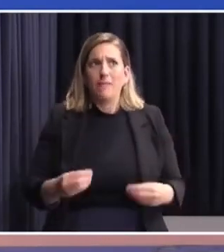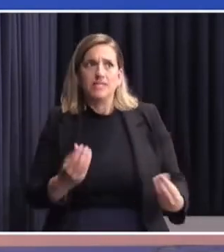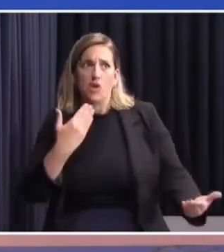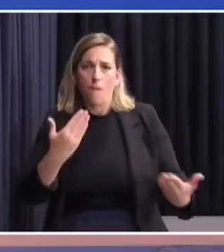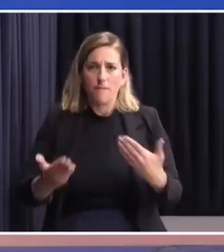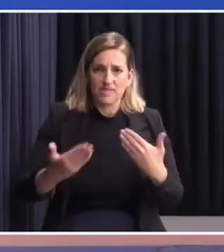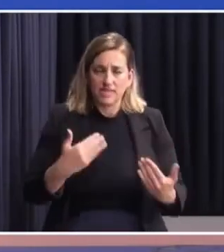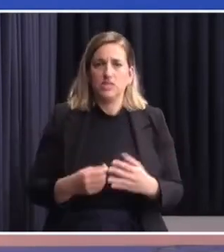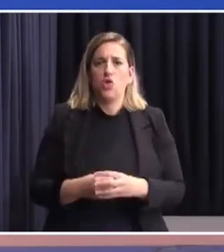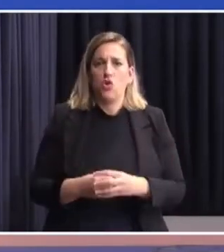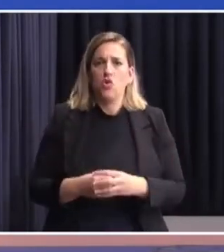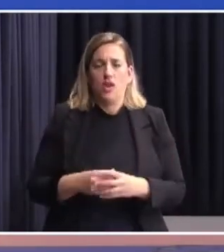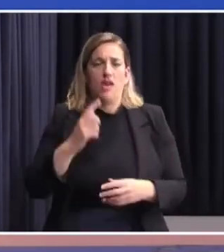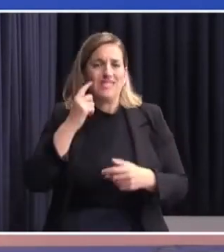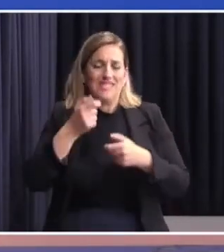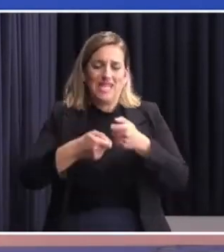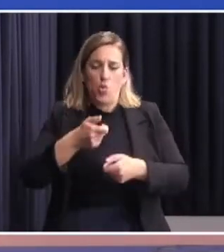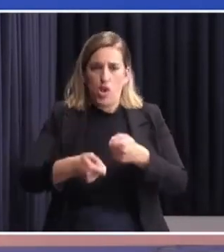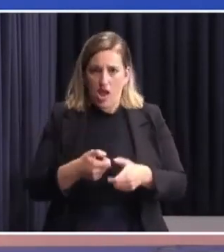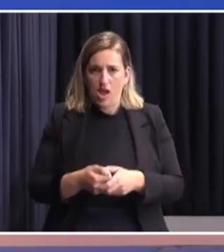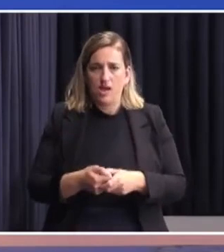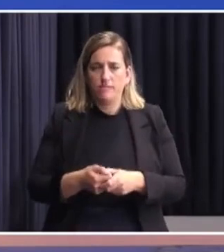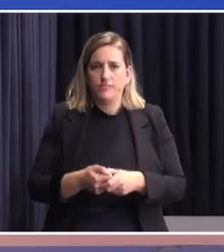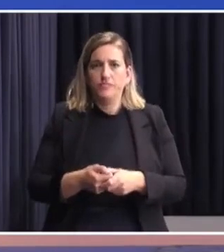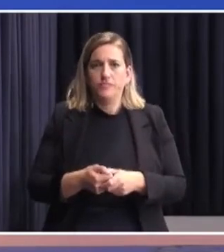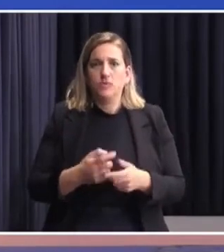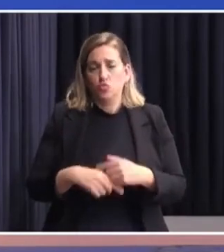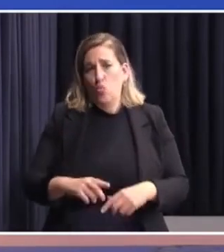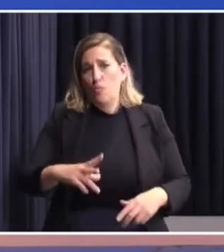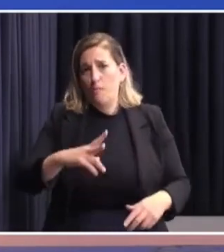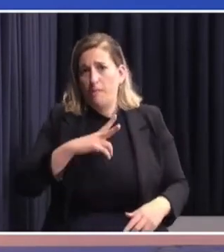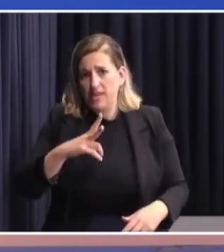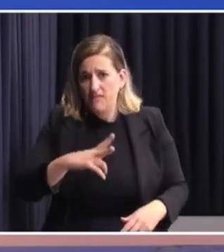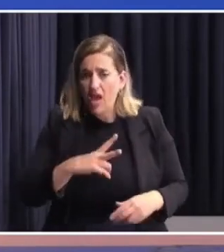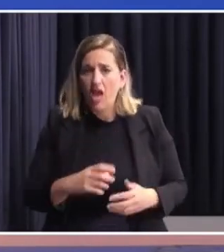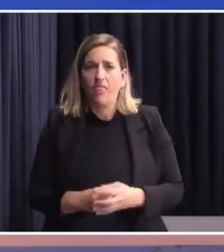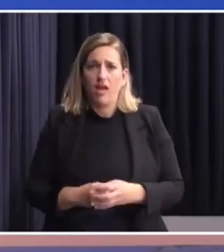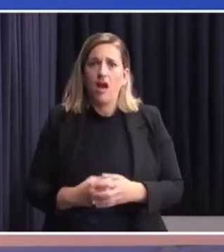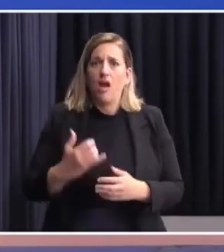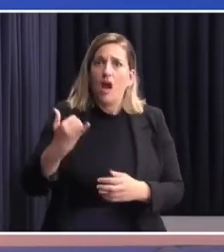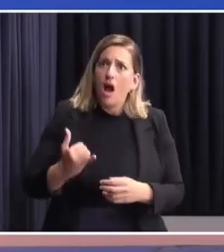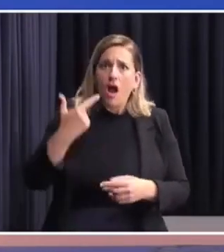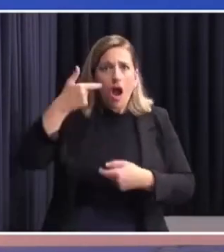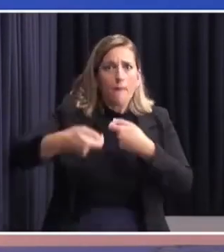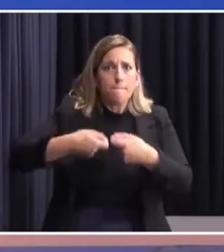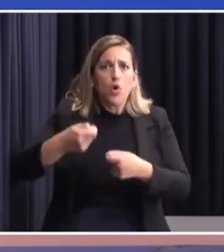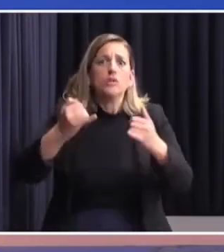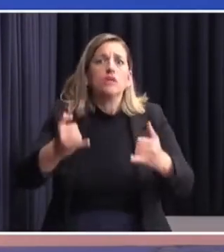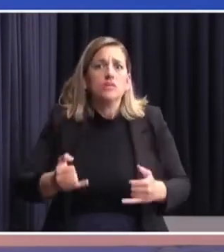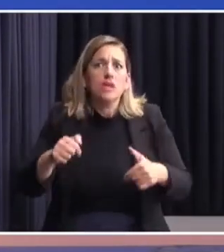conversaciones en el celular, conversaciones privadas, tenían que ser aportadas a